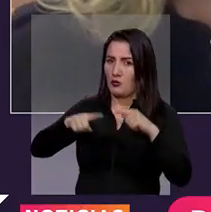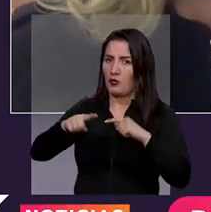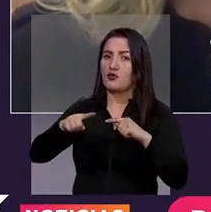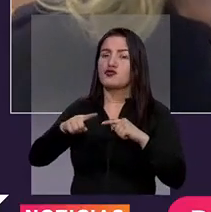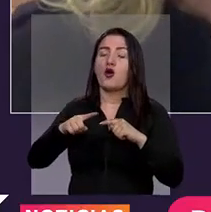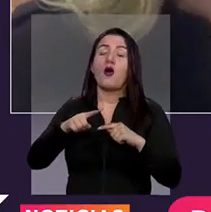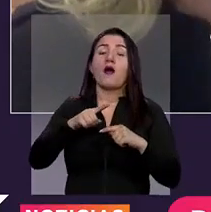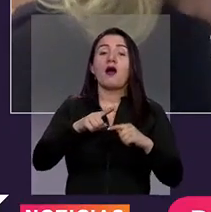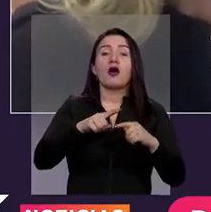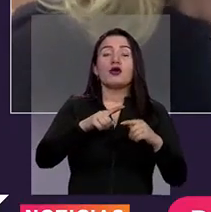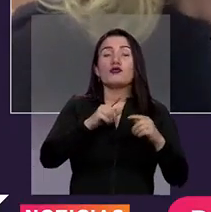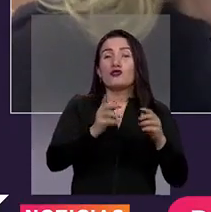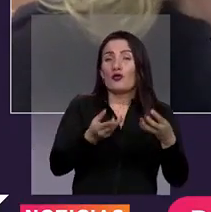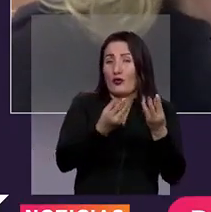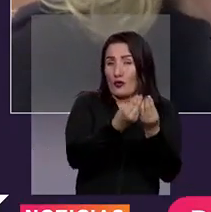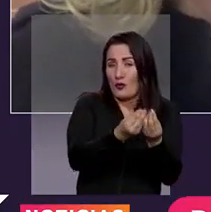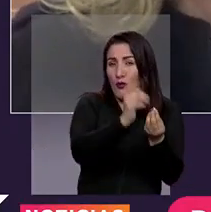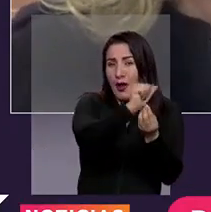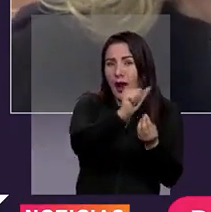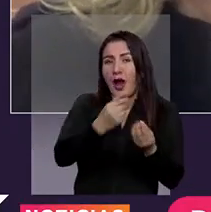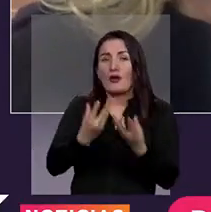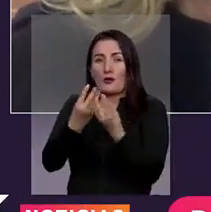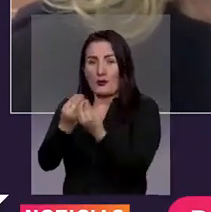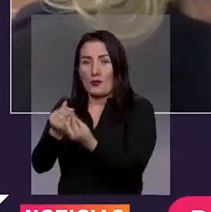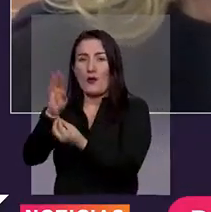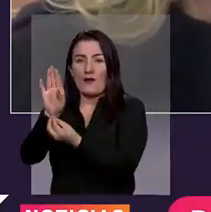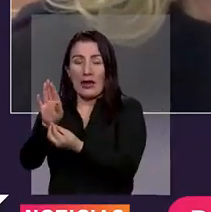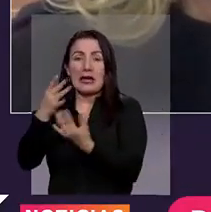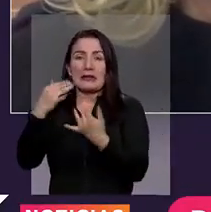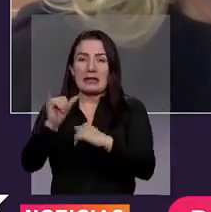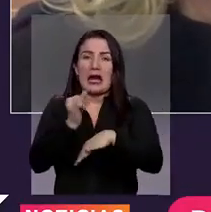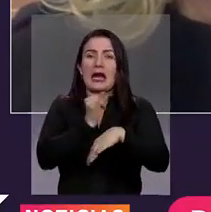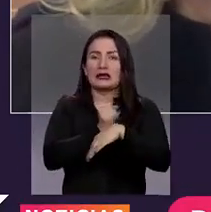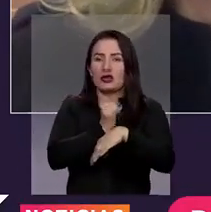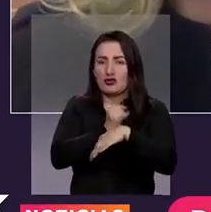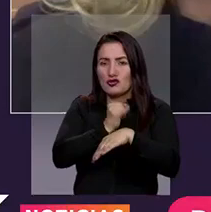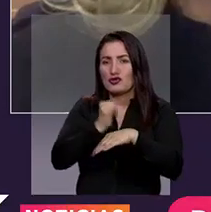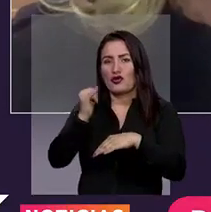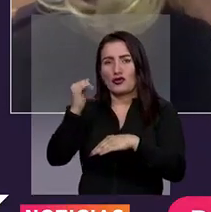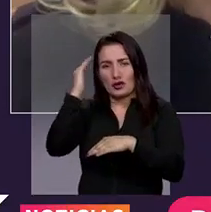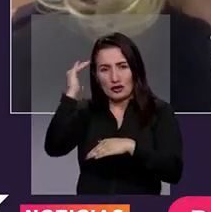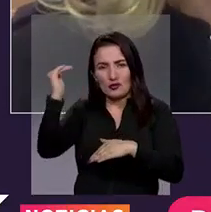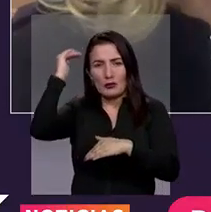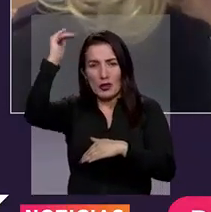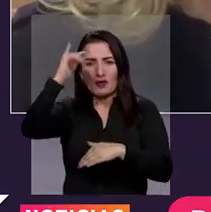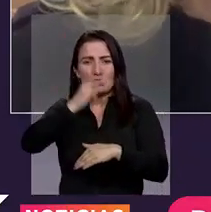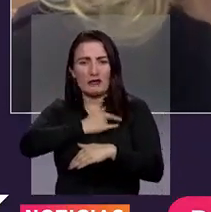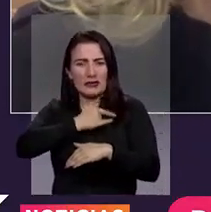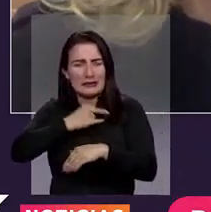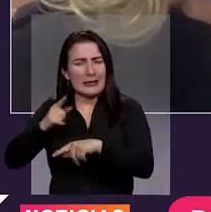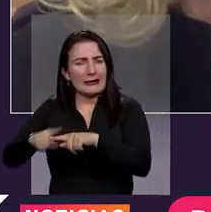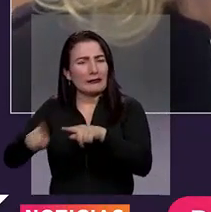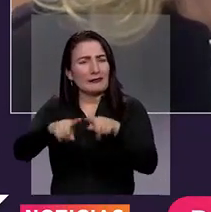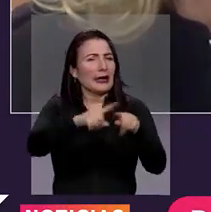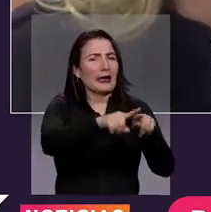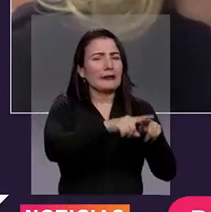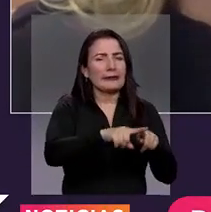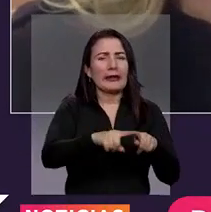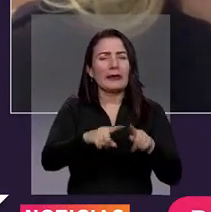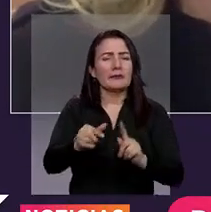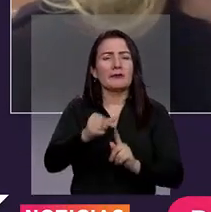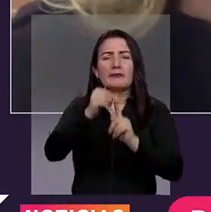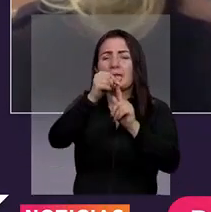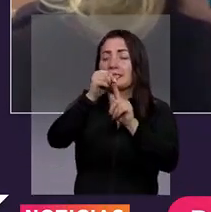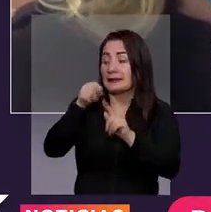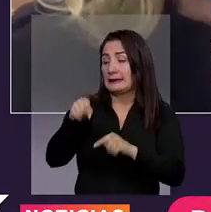calendario A, las universidades, las instituciones de educación superior en general, que hemos entendido que la prioridad